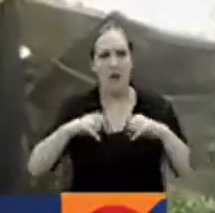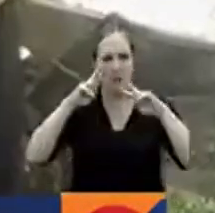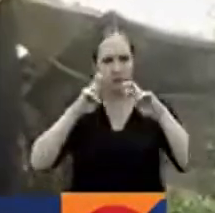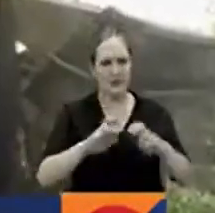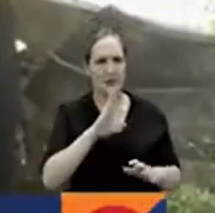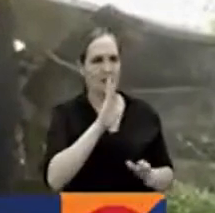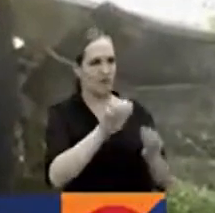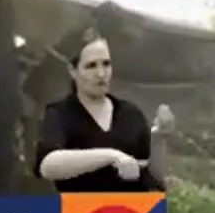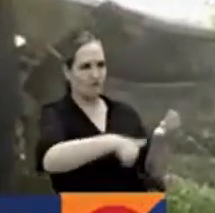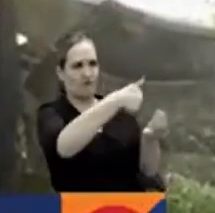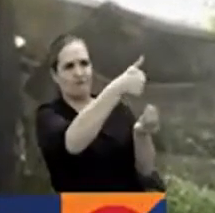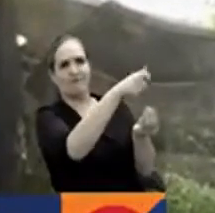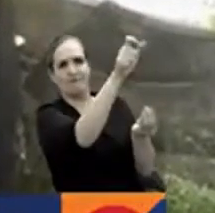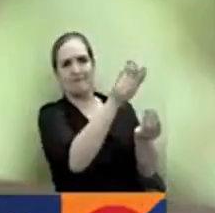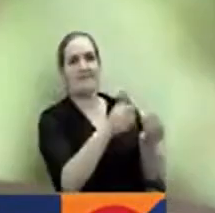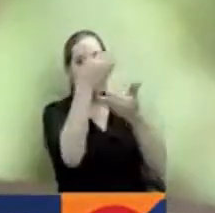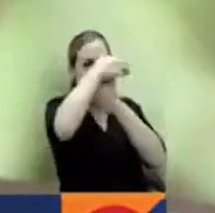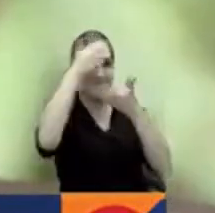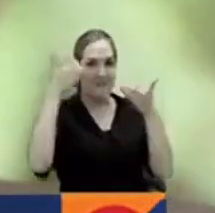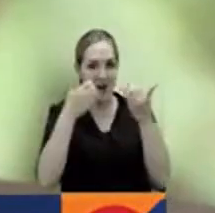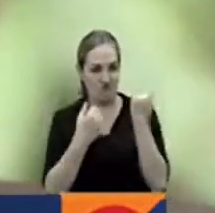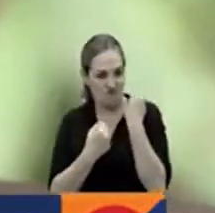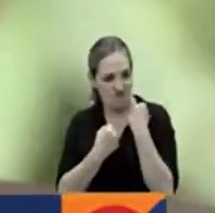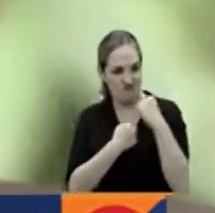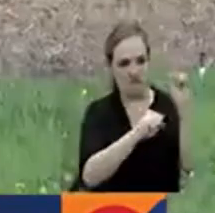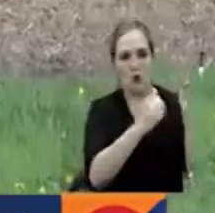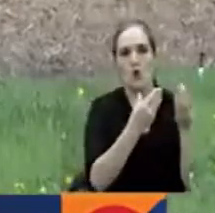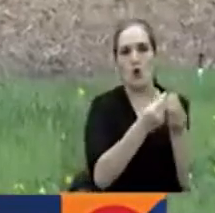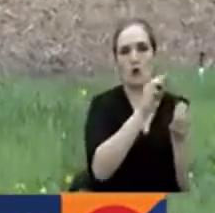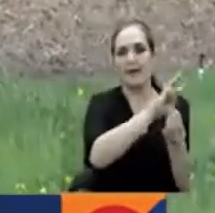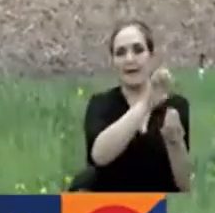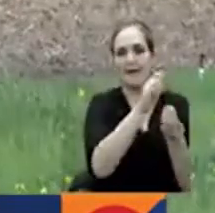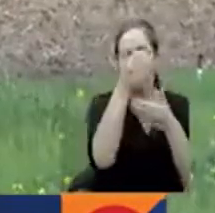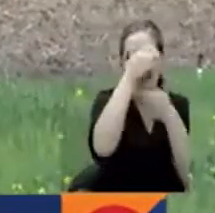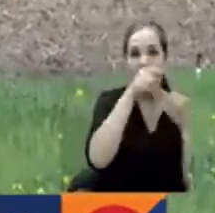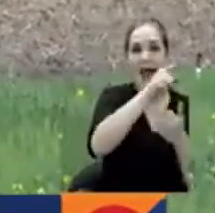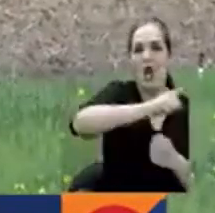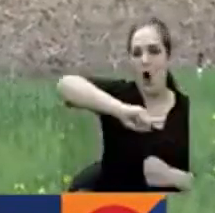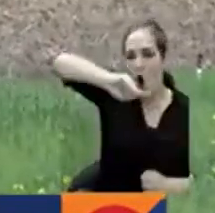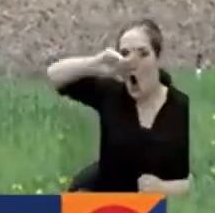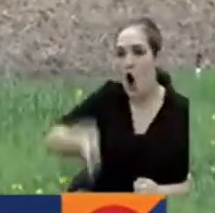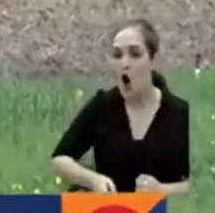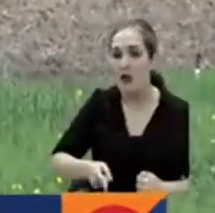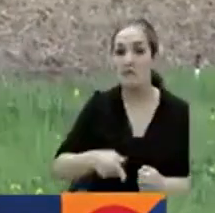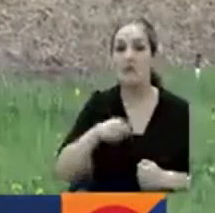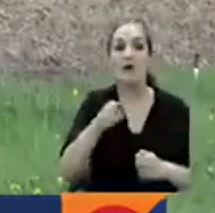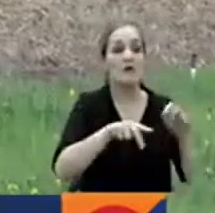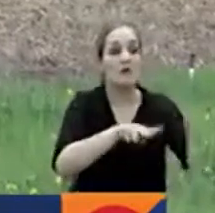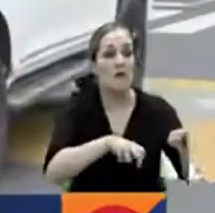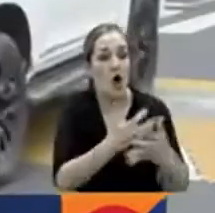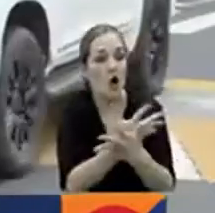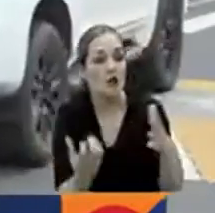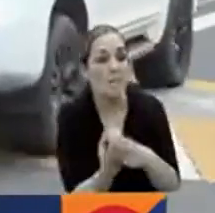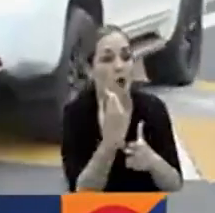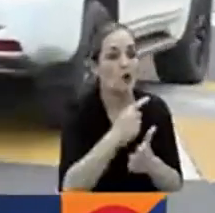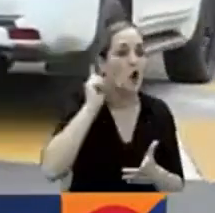Primo Gay, principal cabecilla de las disidencias del 36, habría ordenado imponer precios a los productos campesinos.